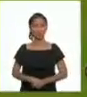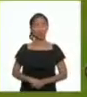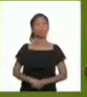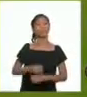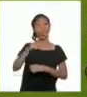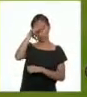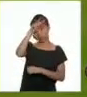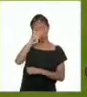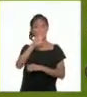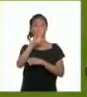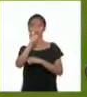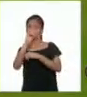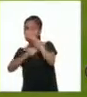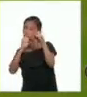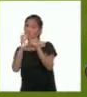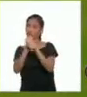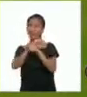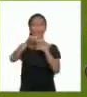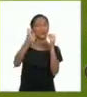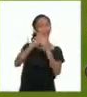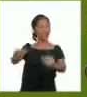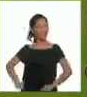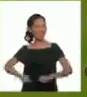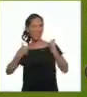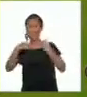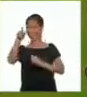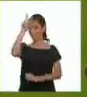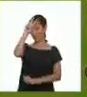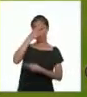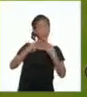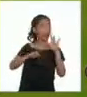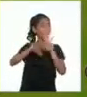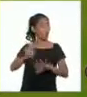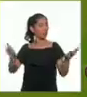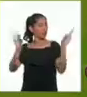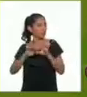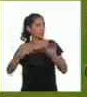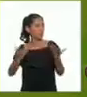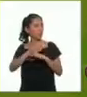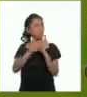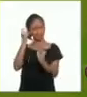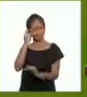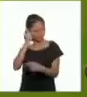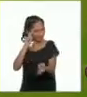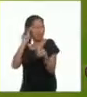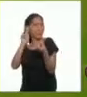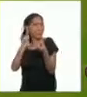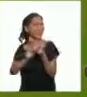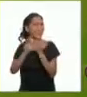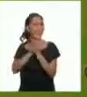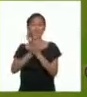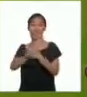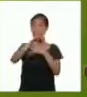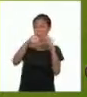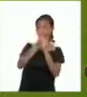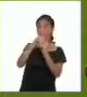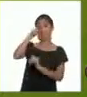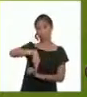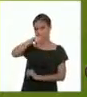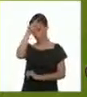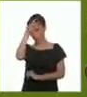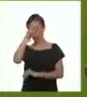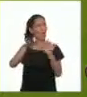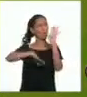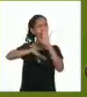El Bicentenario será un momento en el cual nos sintamos orgullosos de ser peruanos y sobre todo reflexionemos en los retos que tenemos pendientes para hacer que seamos una nación más